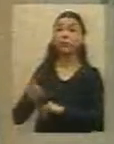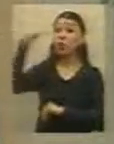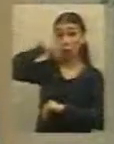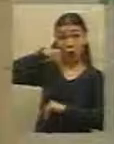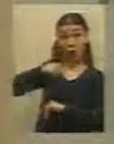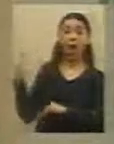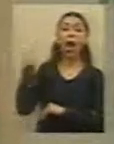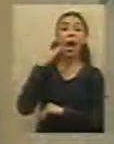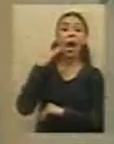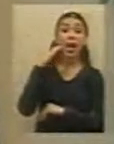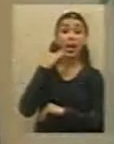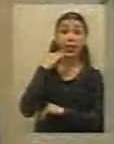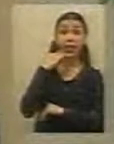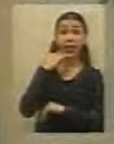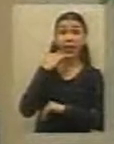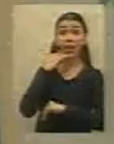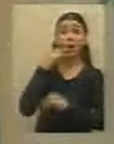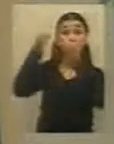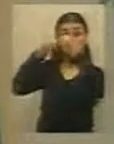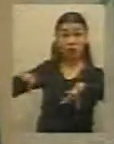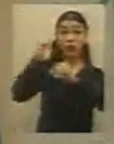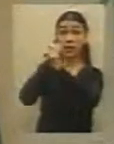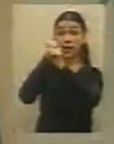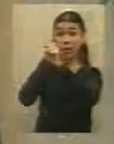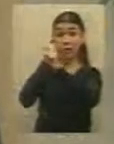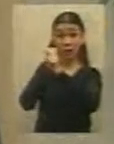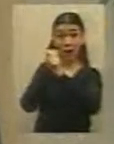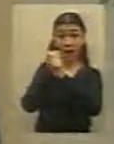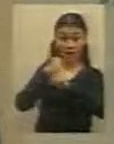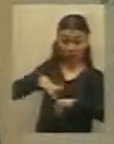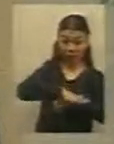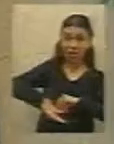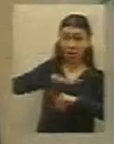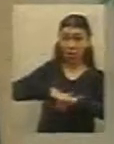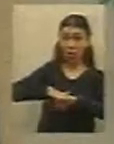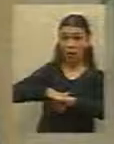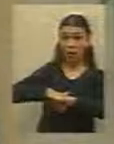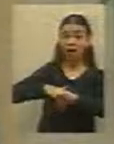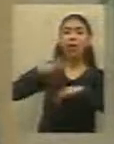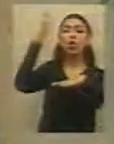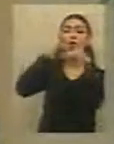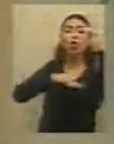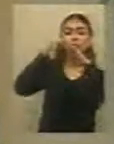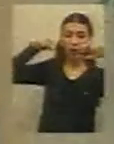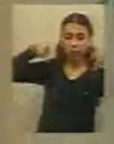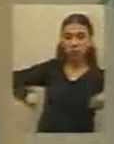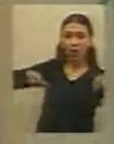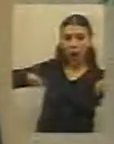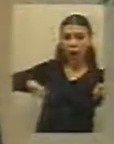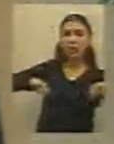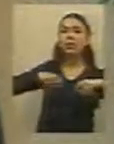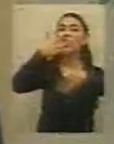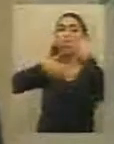desde hoy a la tarde, ya empiezan a trabajar el personal de la finca, el Pongo, en hacer un pulmón verde. Nos hemos contactado ya con